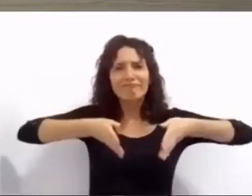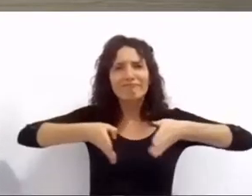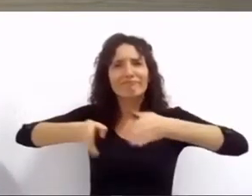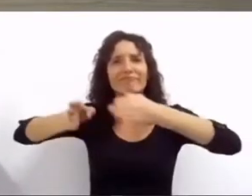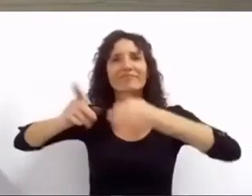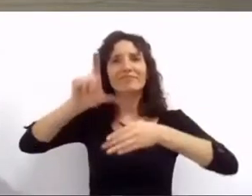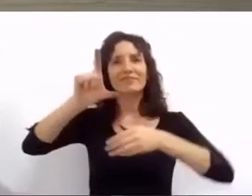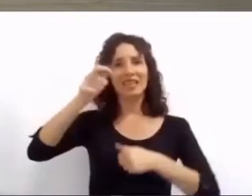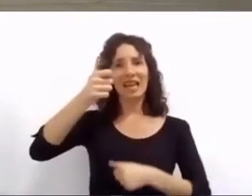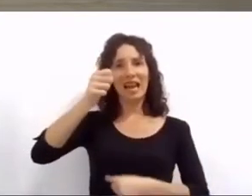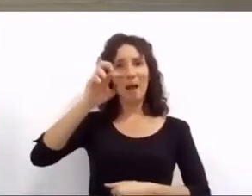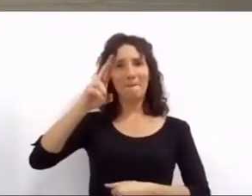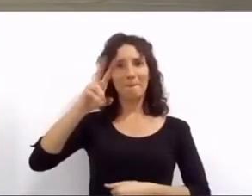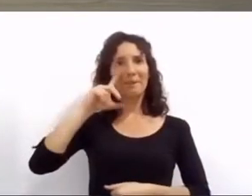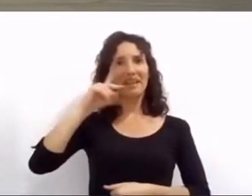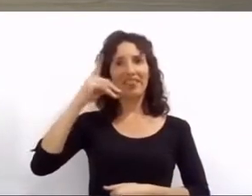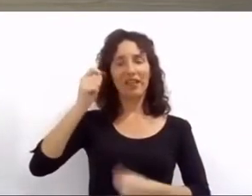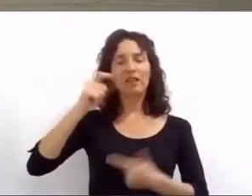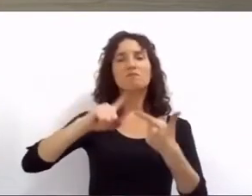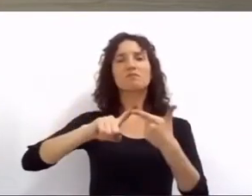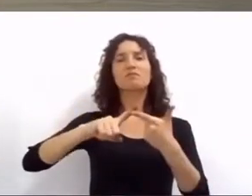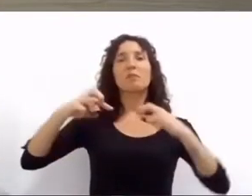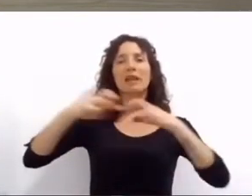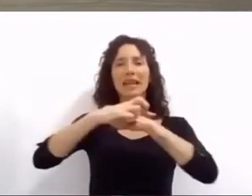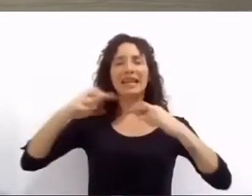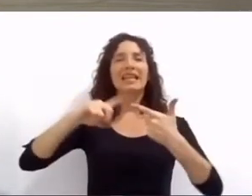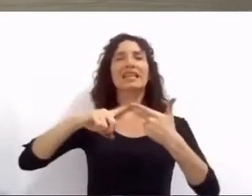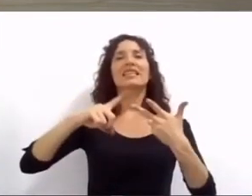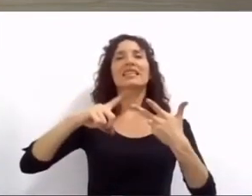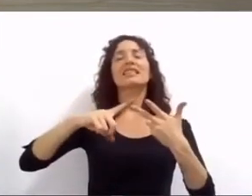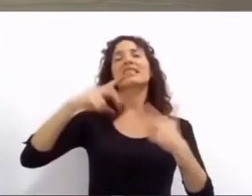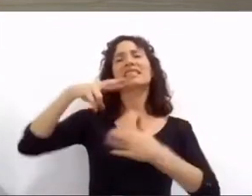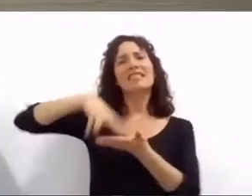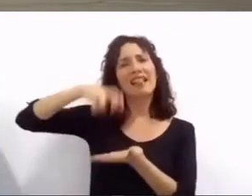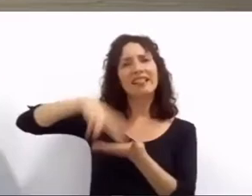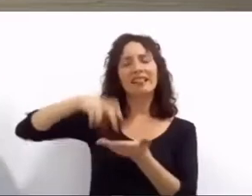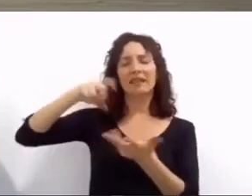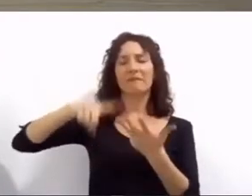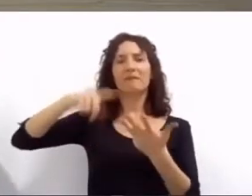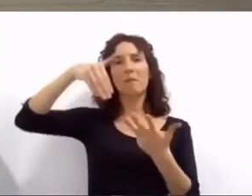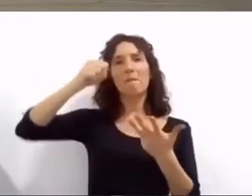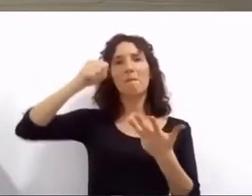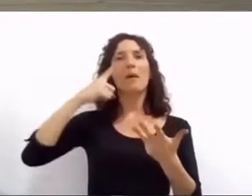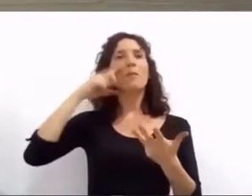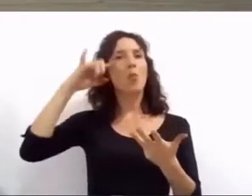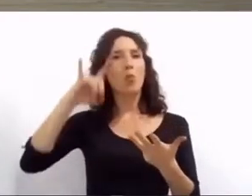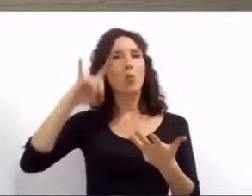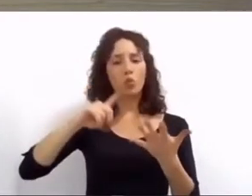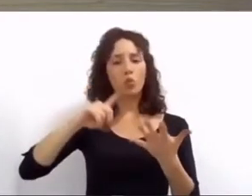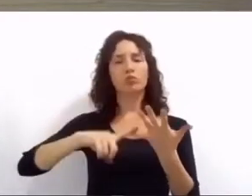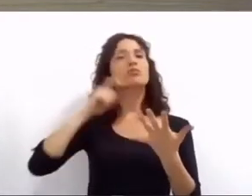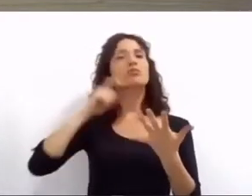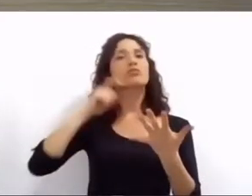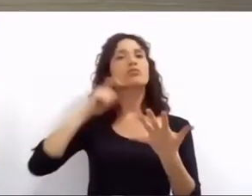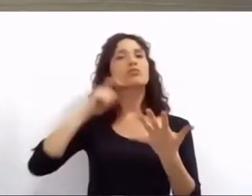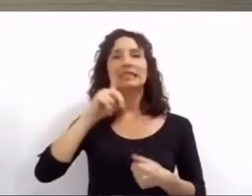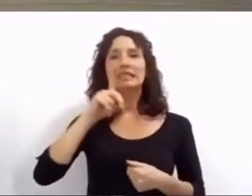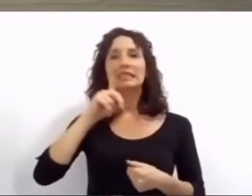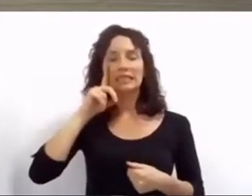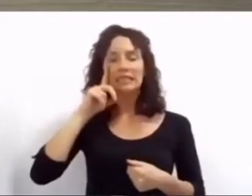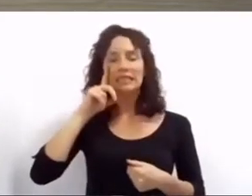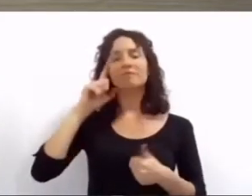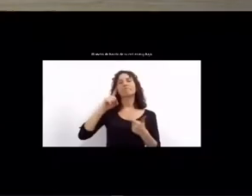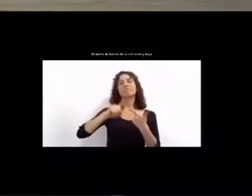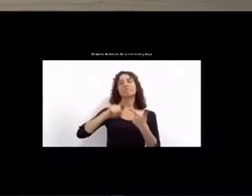como La Pri ante Vegano y Pellegrini, Veramújica ante Santa Fe y Salta, Ceballo ante Chacabuco y Maipú, Gorriti ante Travesía y Avellaneda,